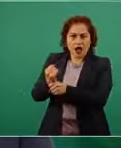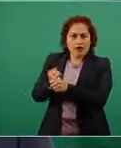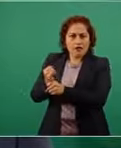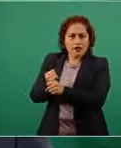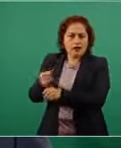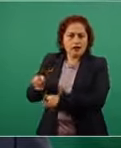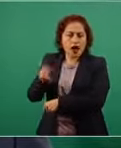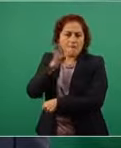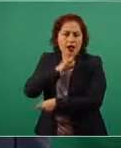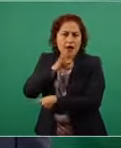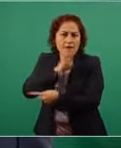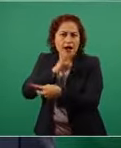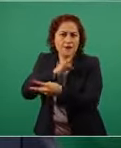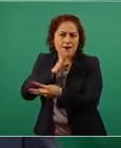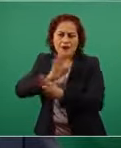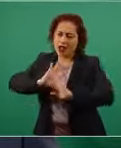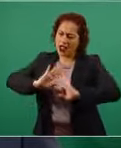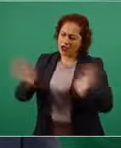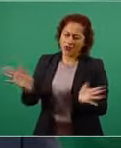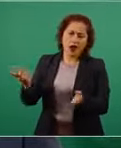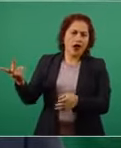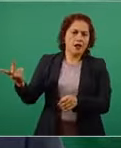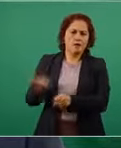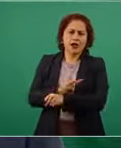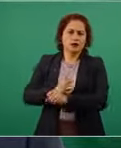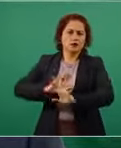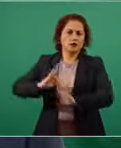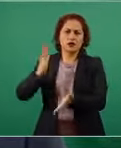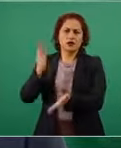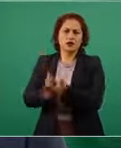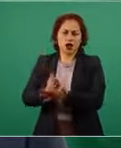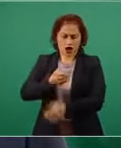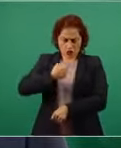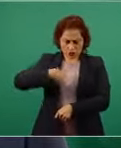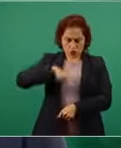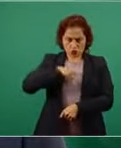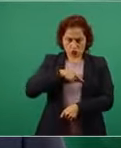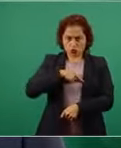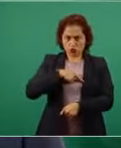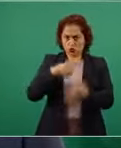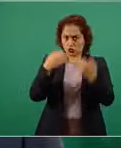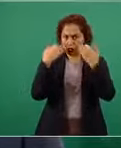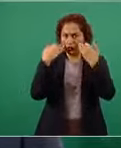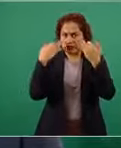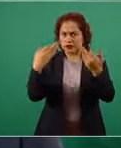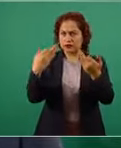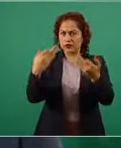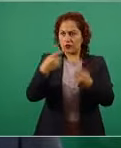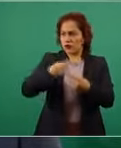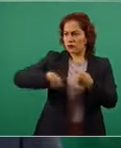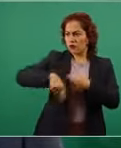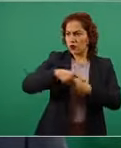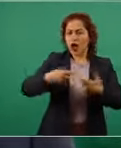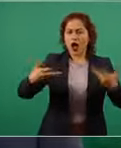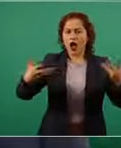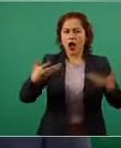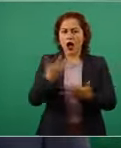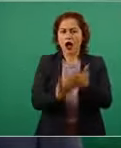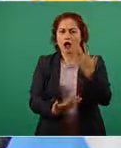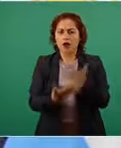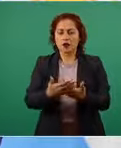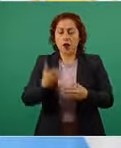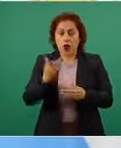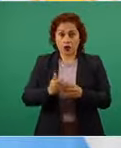nosotros podemos dar respuesta de todo lo que hacemos y en este punto ya dimos respuesta porque cuando el